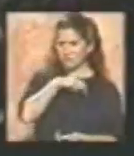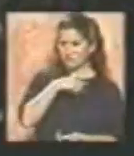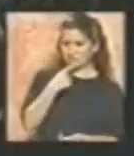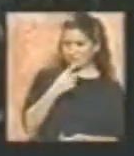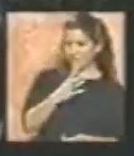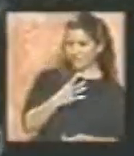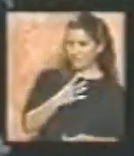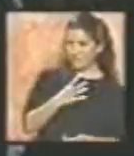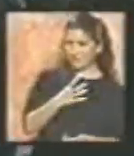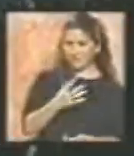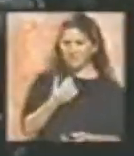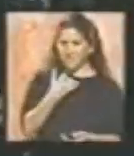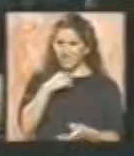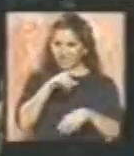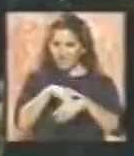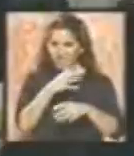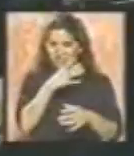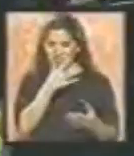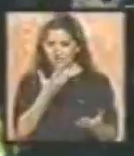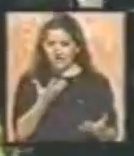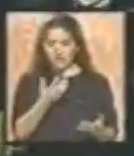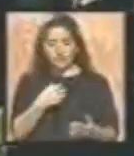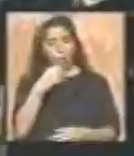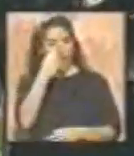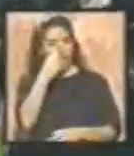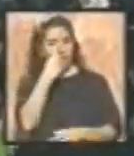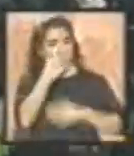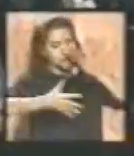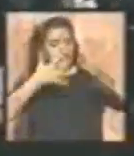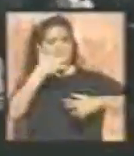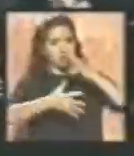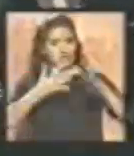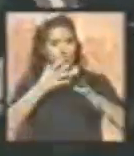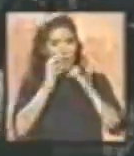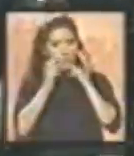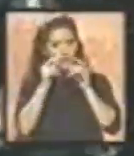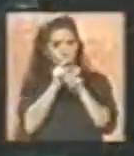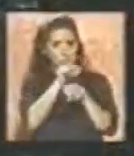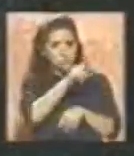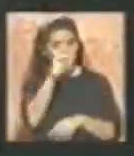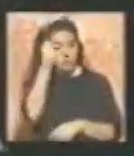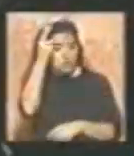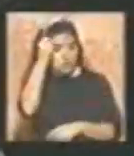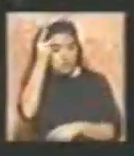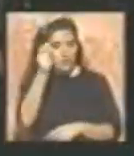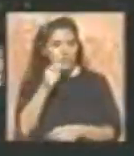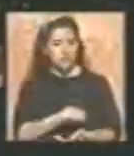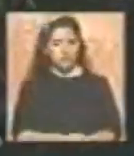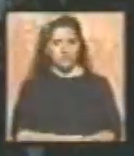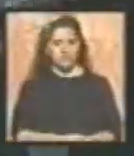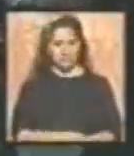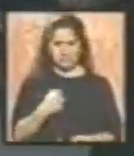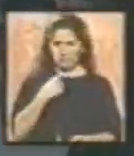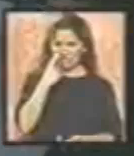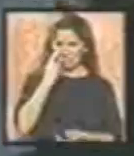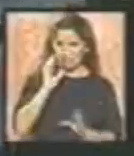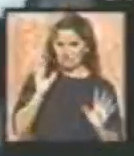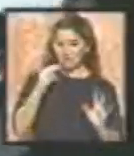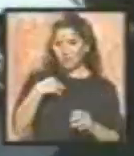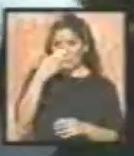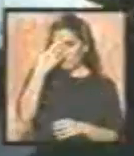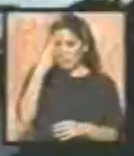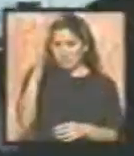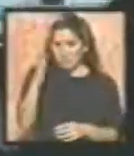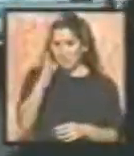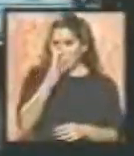Sí. ¿En qué momento? ¿El joven que hizo lenguajes de señas para comunicarse con usted, ¿llegaron a entenderlo? No, no le podría decir